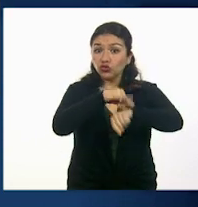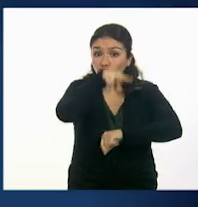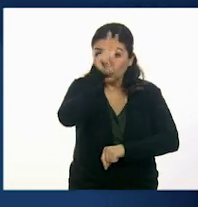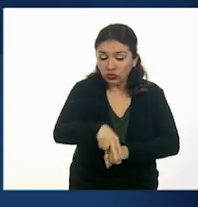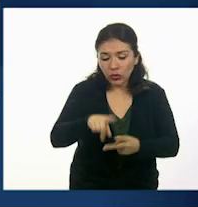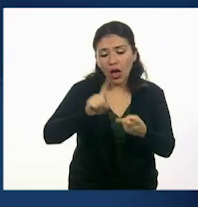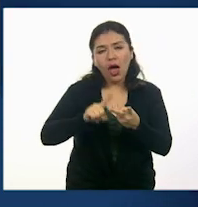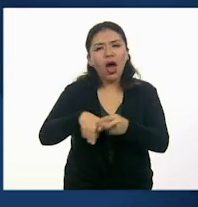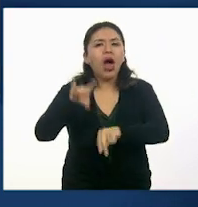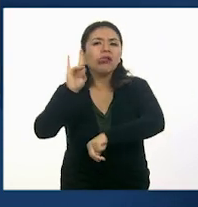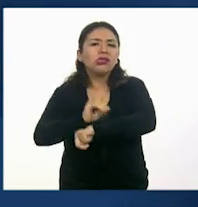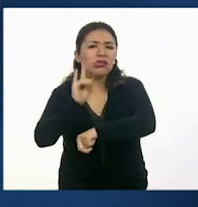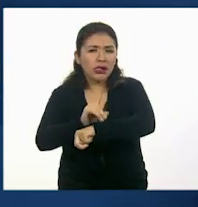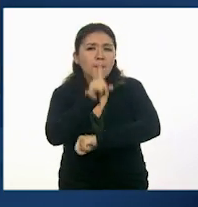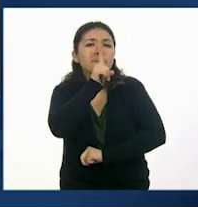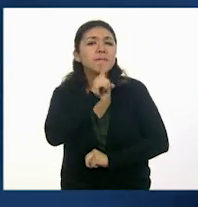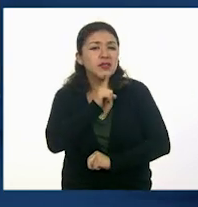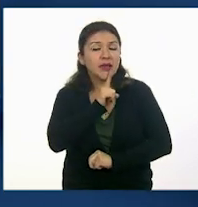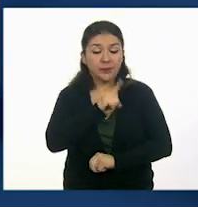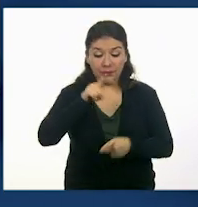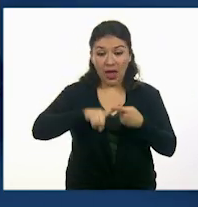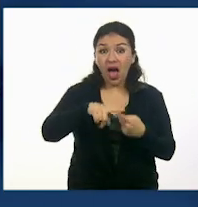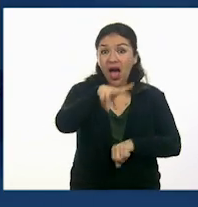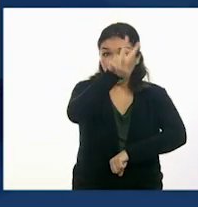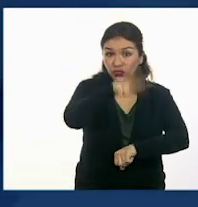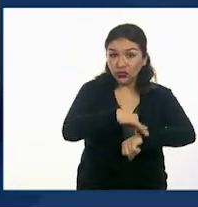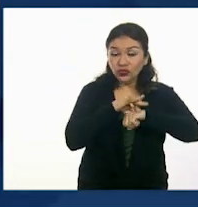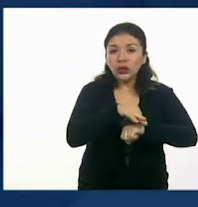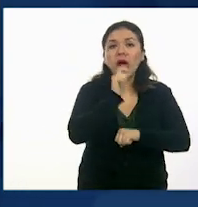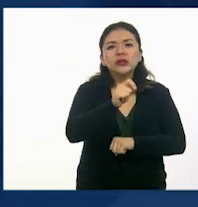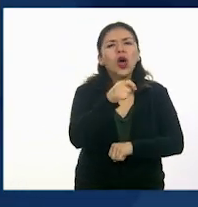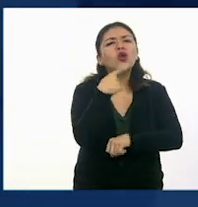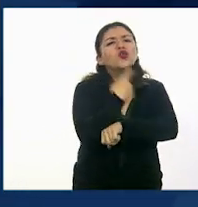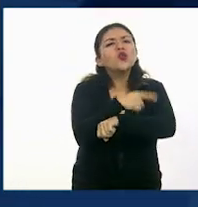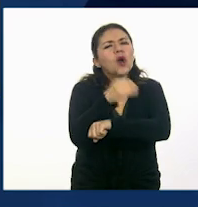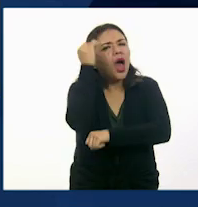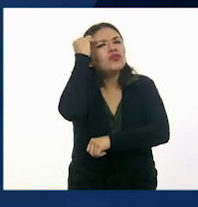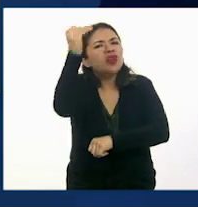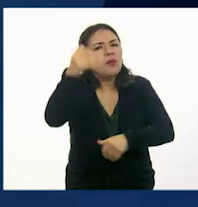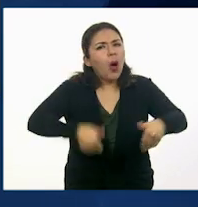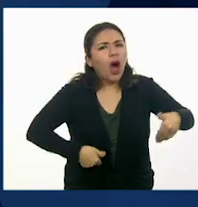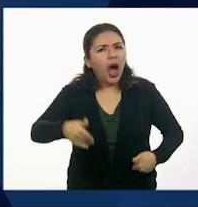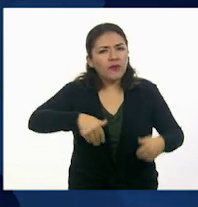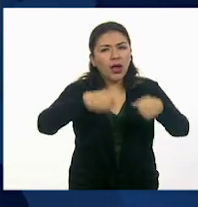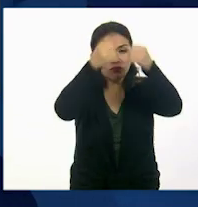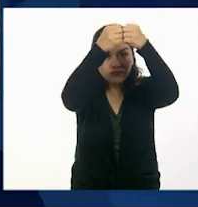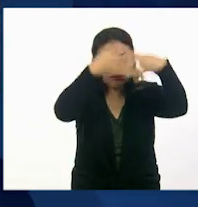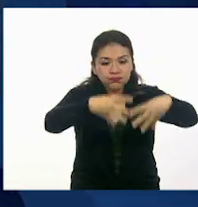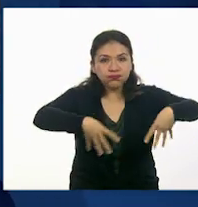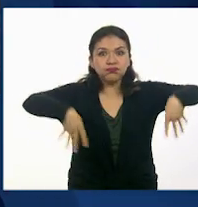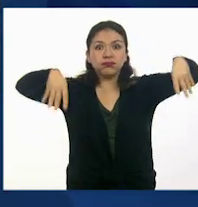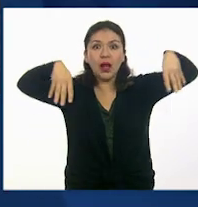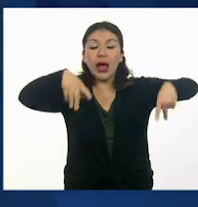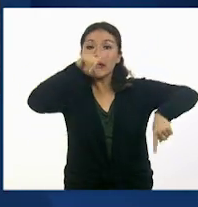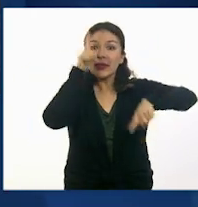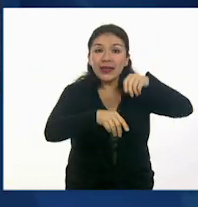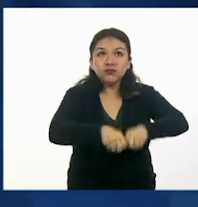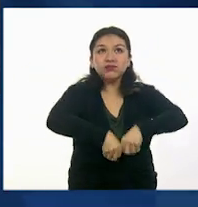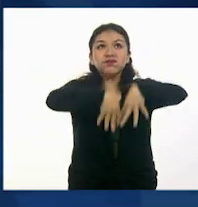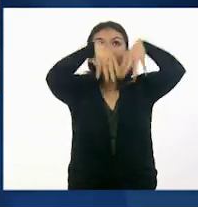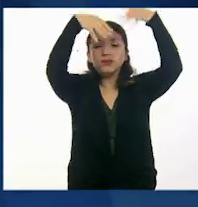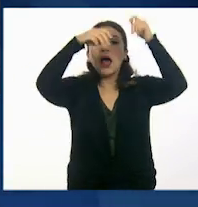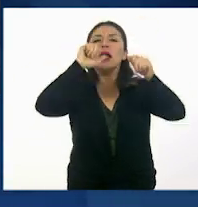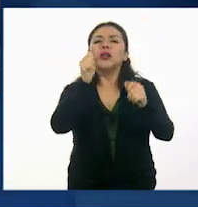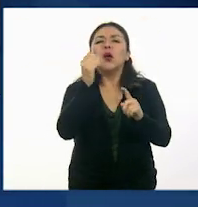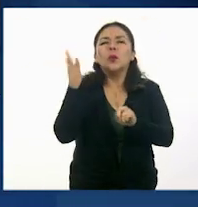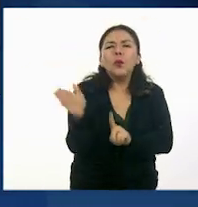y el ficticio. El tiempo real es lo que dura la función, desde que se levanta el telón y pasa cada uno de sus